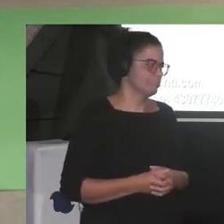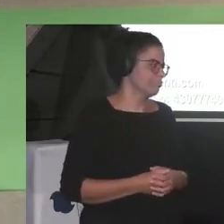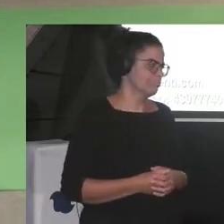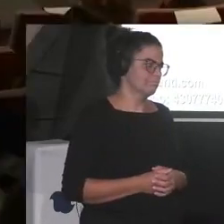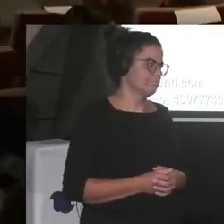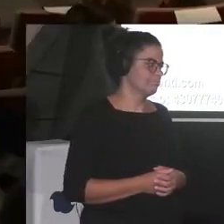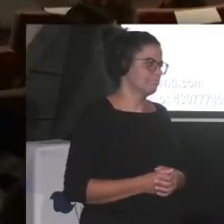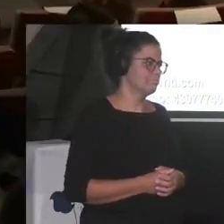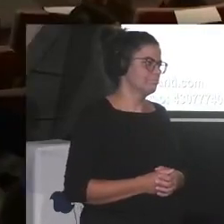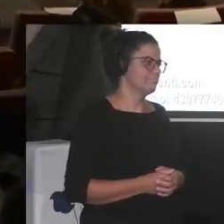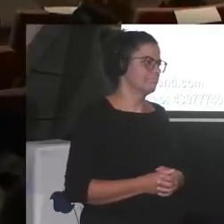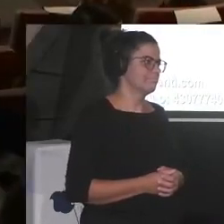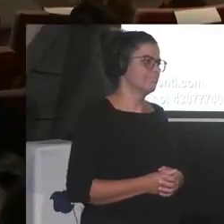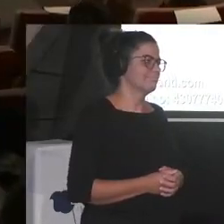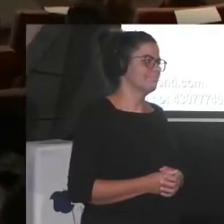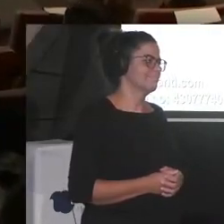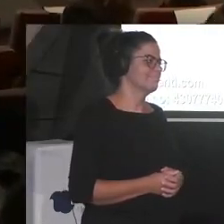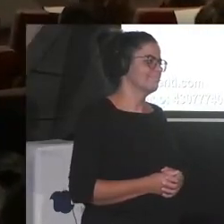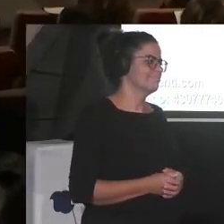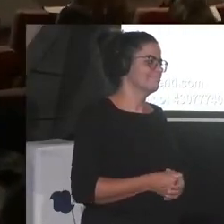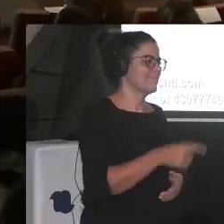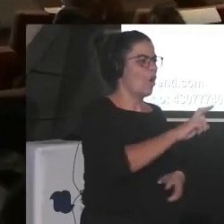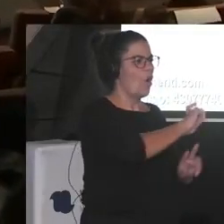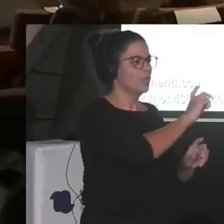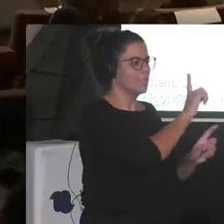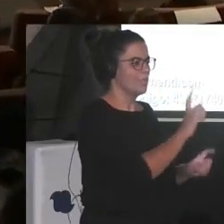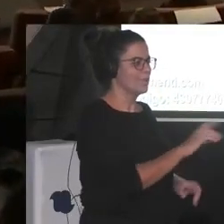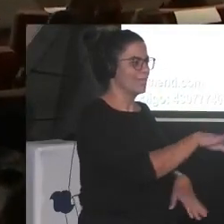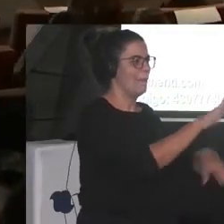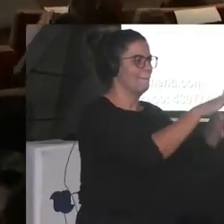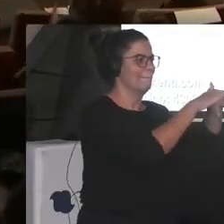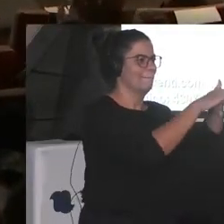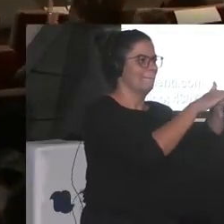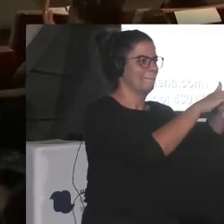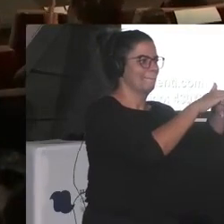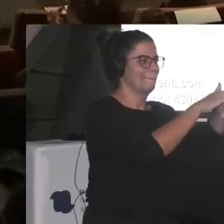Había otra pregunta que dicen sabemos que la de su literatura no,